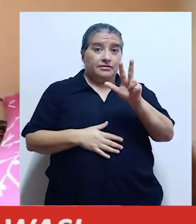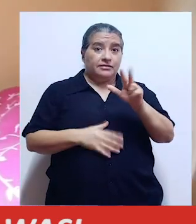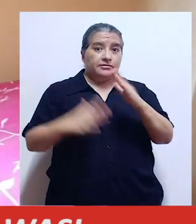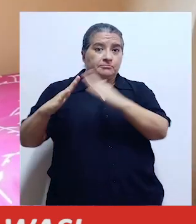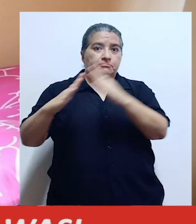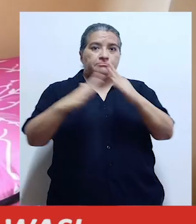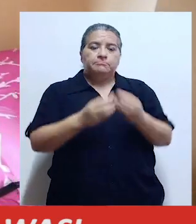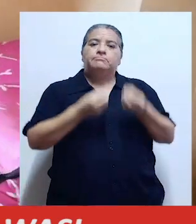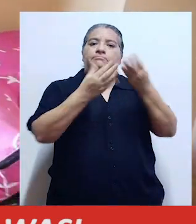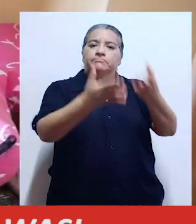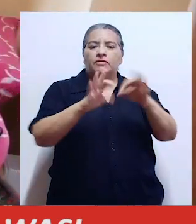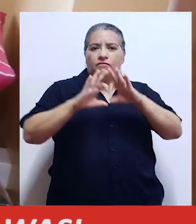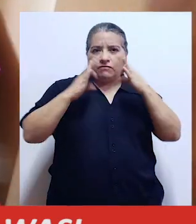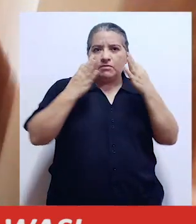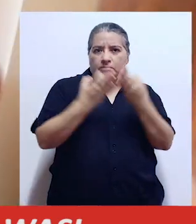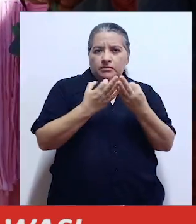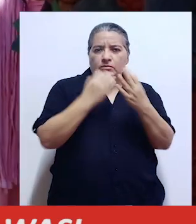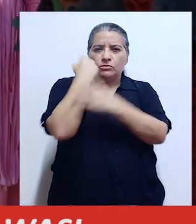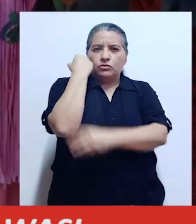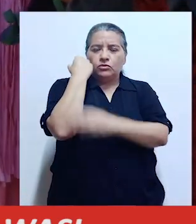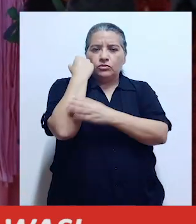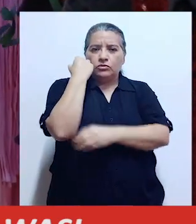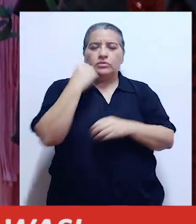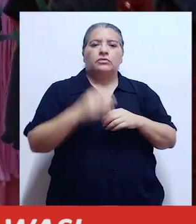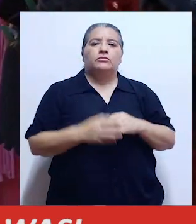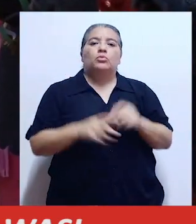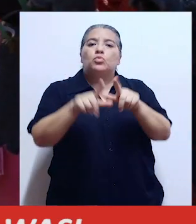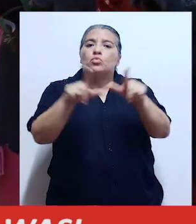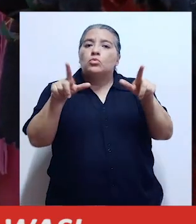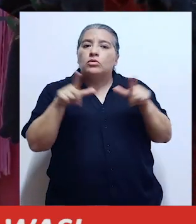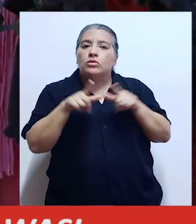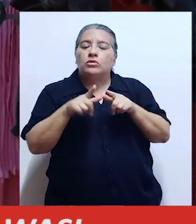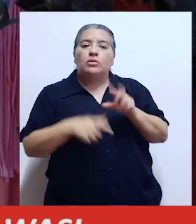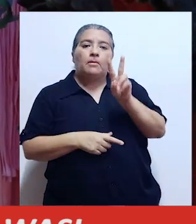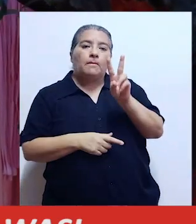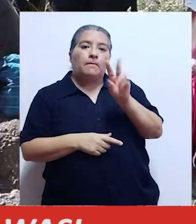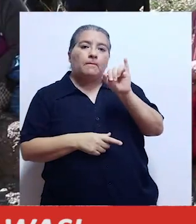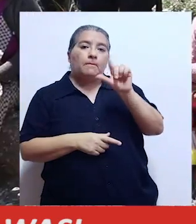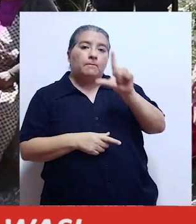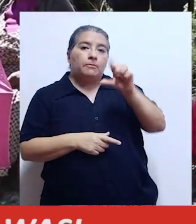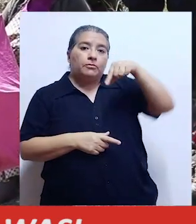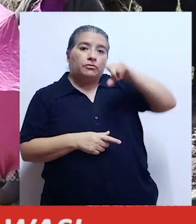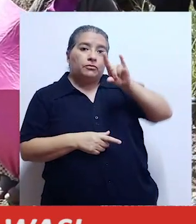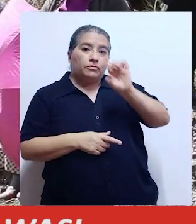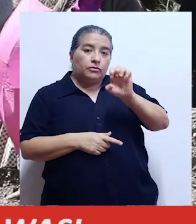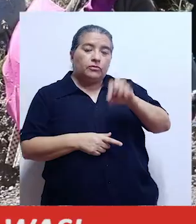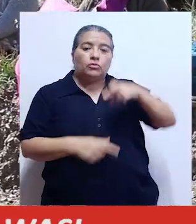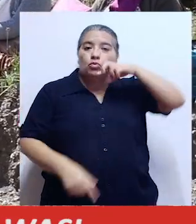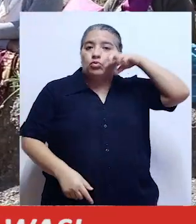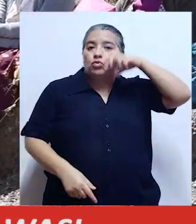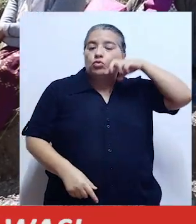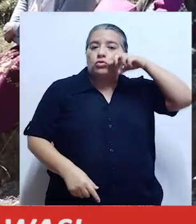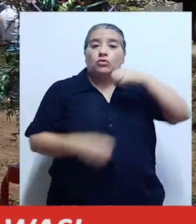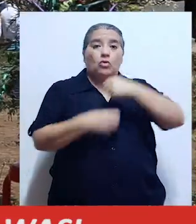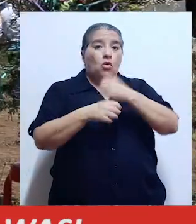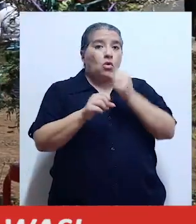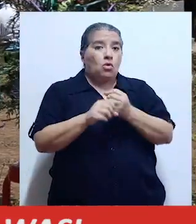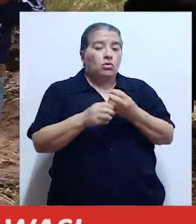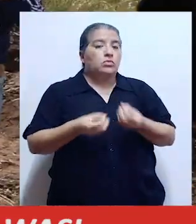entregadas a familias en situación de pobreza de los centros poblados de Machucairani y Aguabuena en el distrito de Vilque y Puno